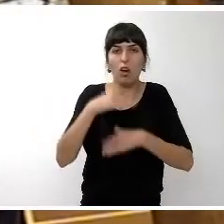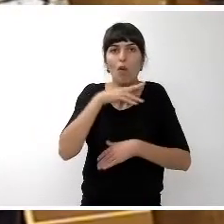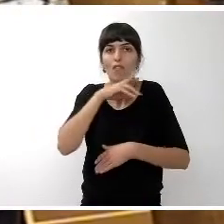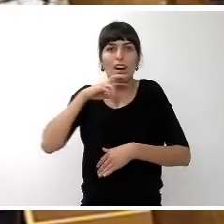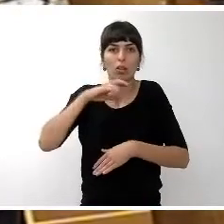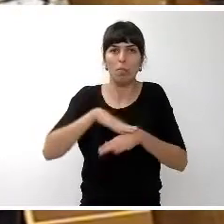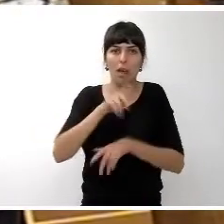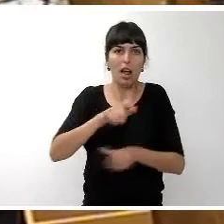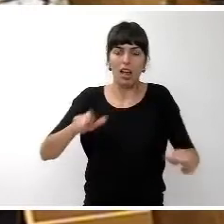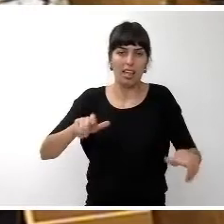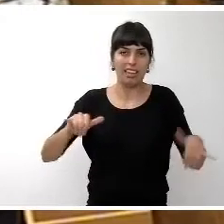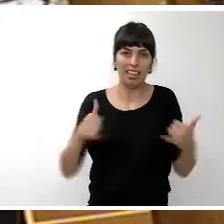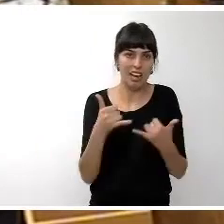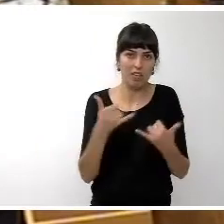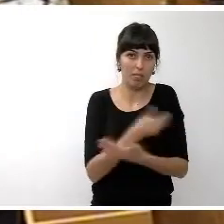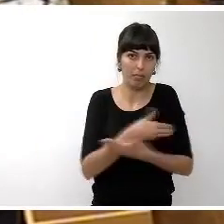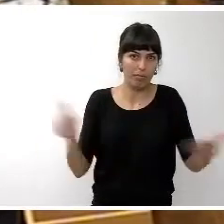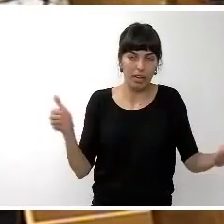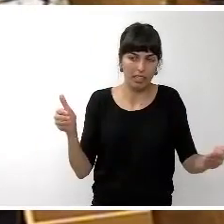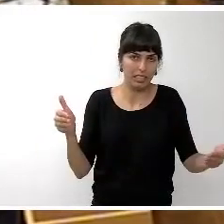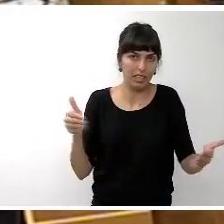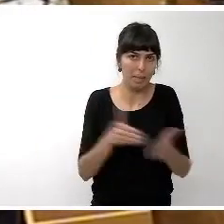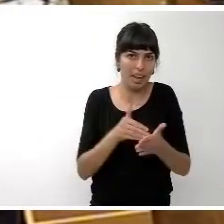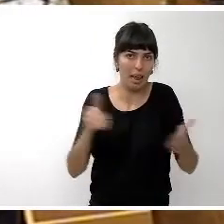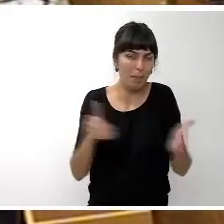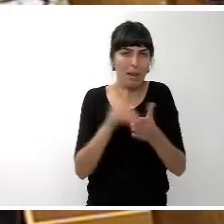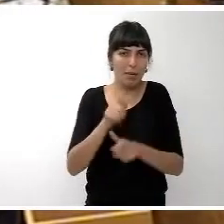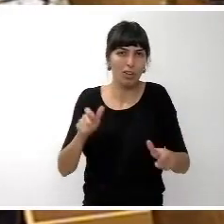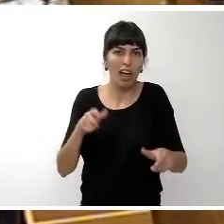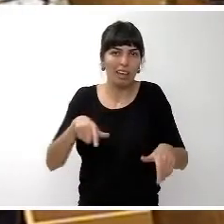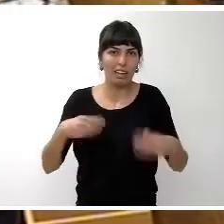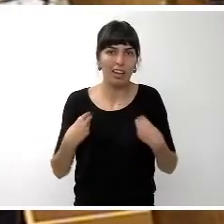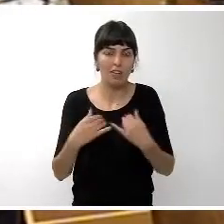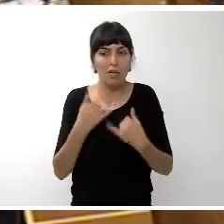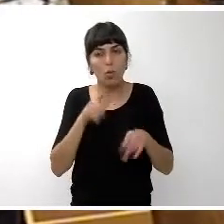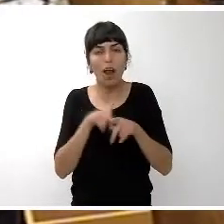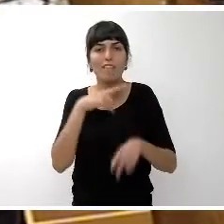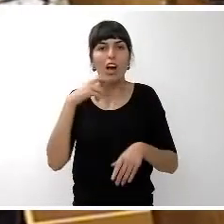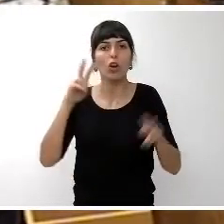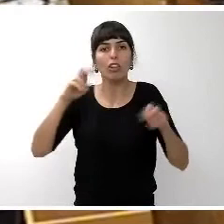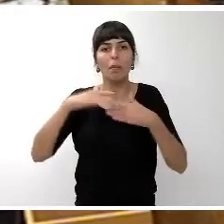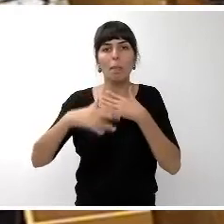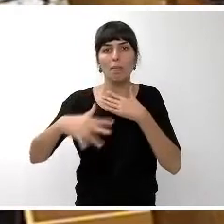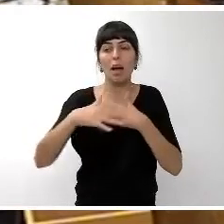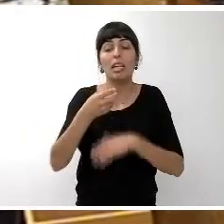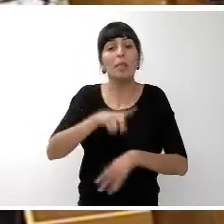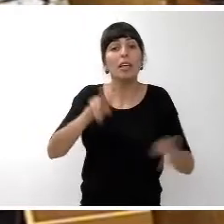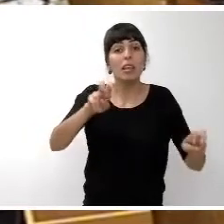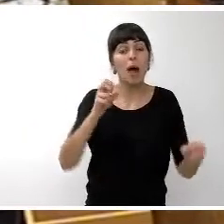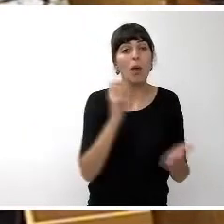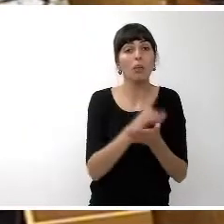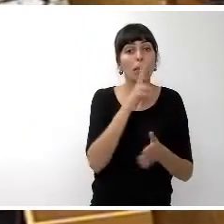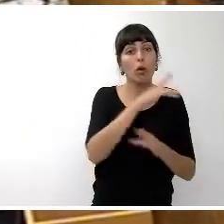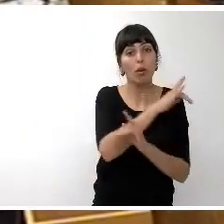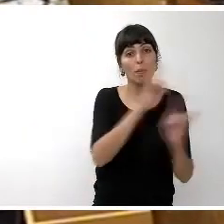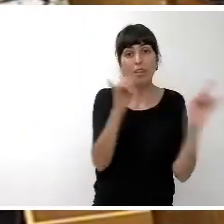tinerfeñas. Nuestra apuesta por la reforestación y por el medio ambiente sigue desde luego vigente. Es verdad que en los